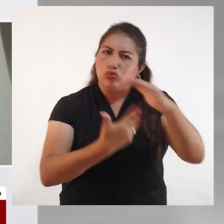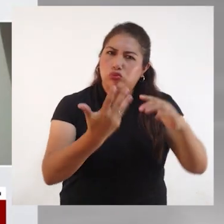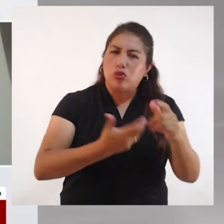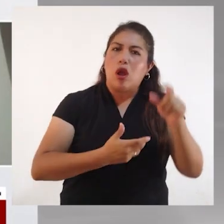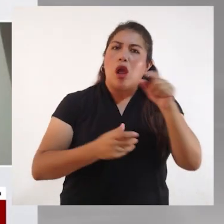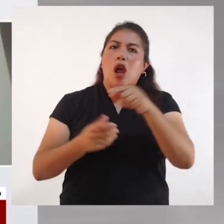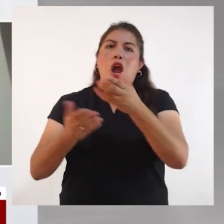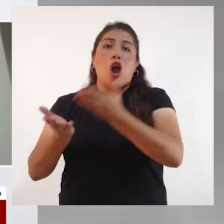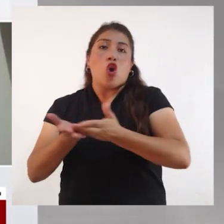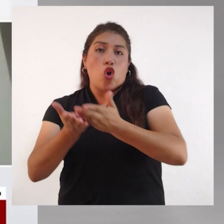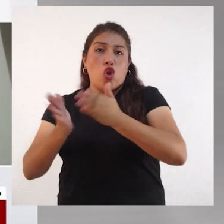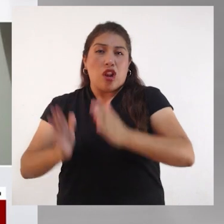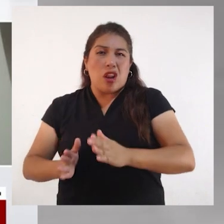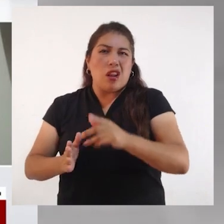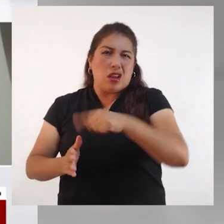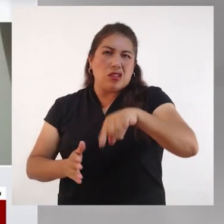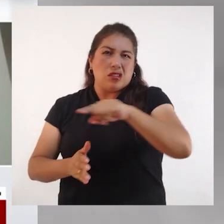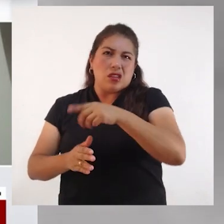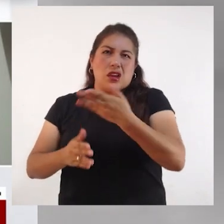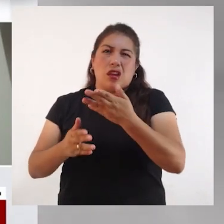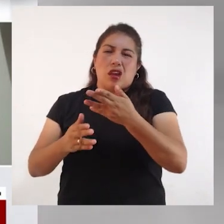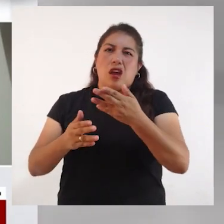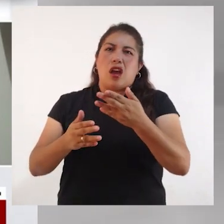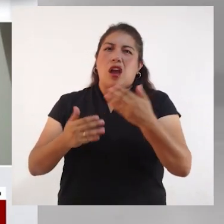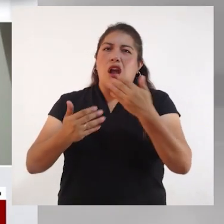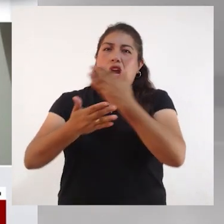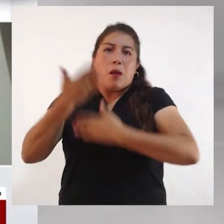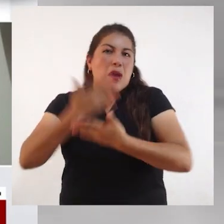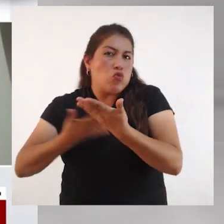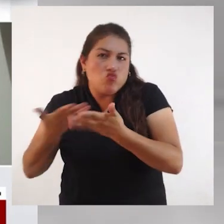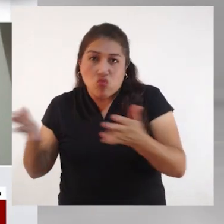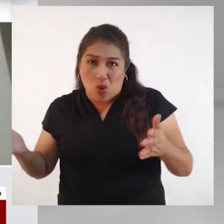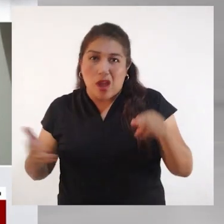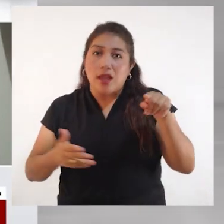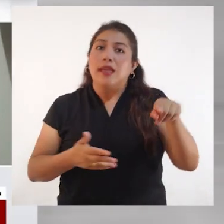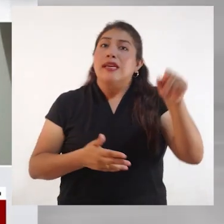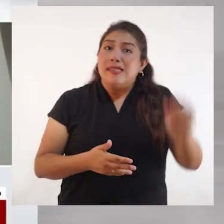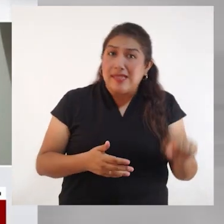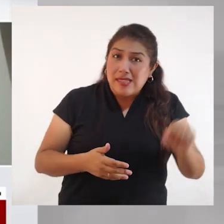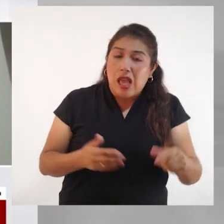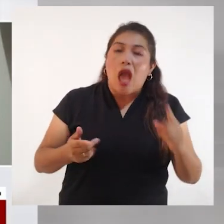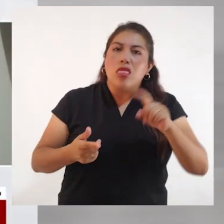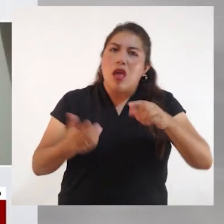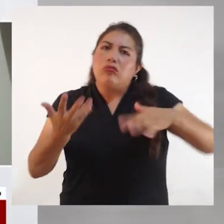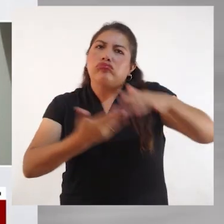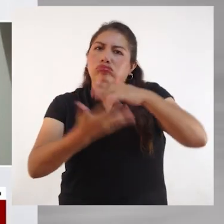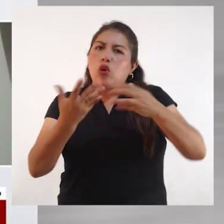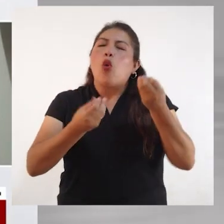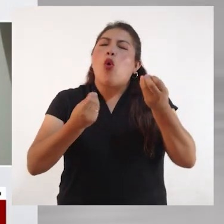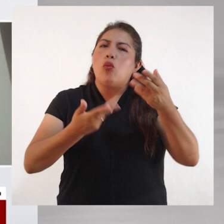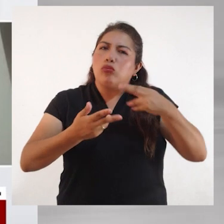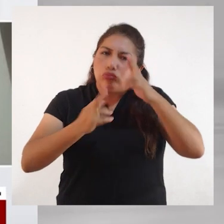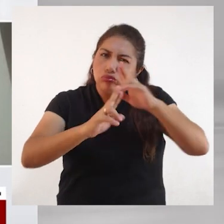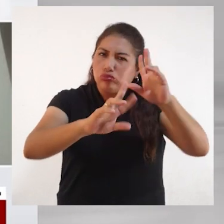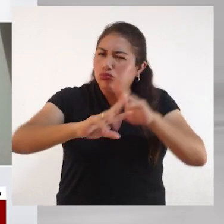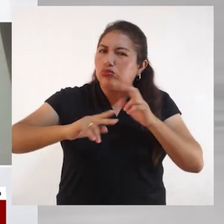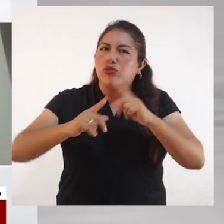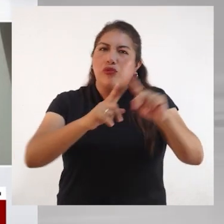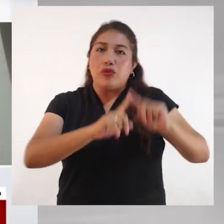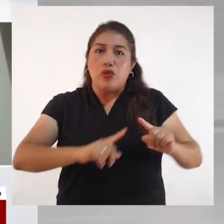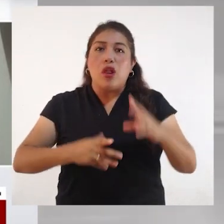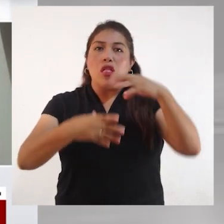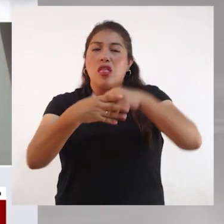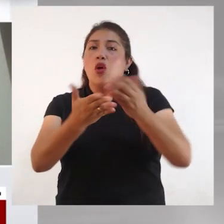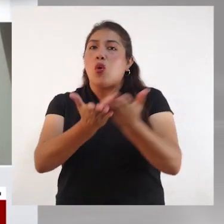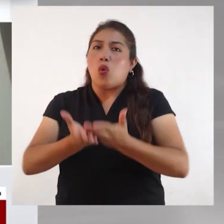estudiantes con discapacidad y además también para darles herramientas a los padres para que puedan acompañar este proceso